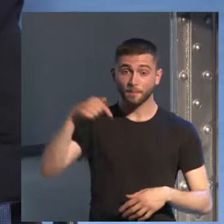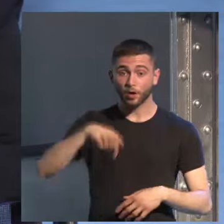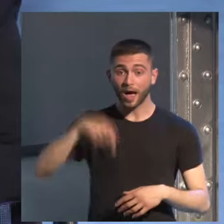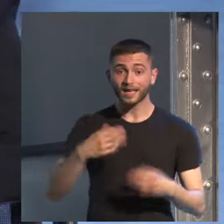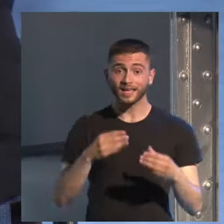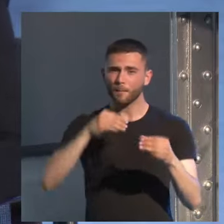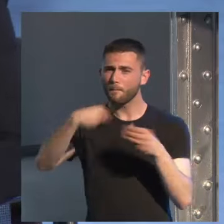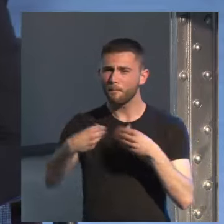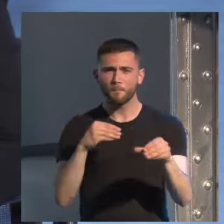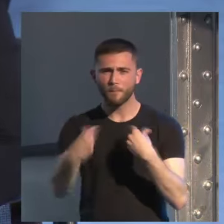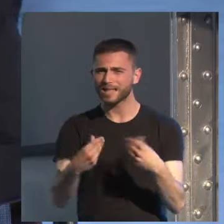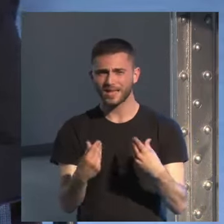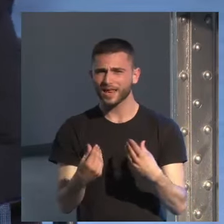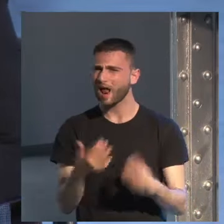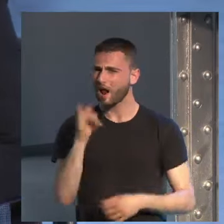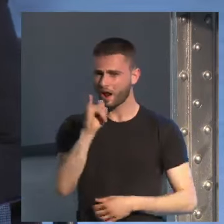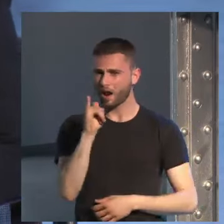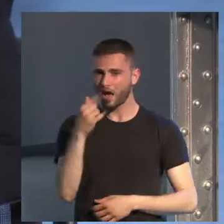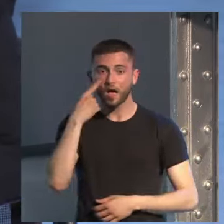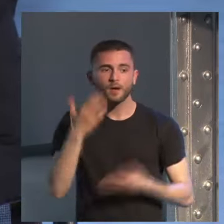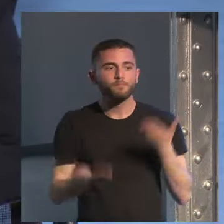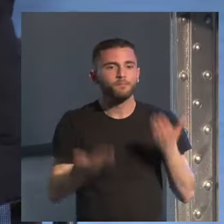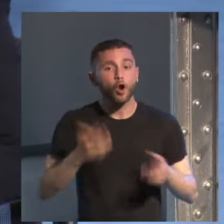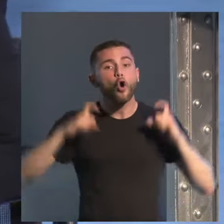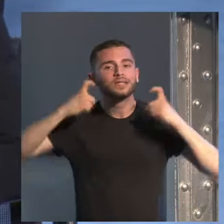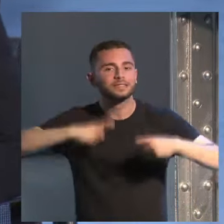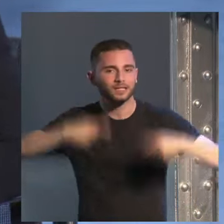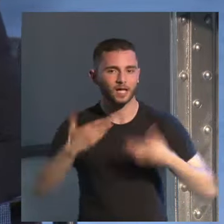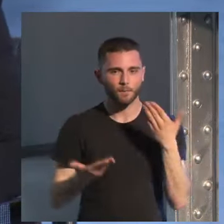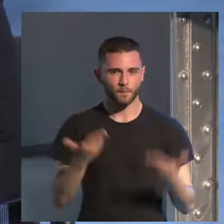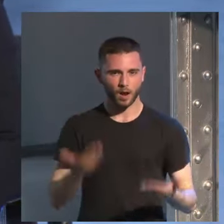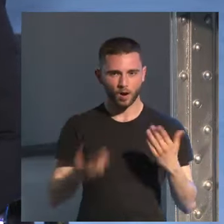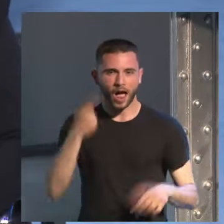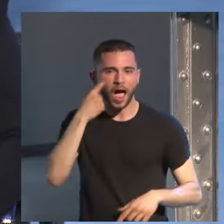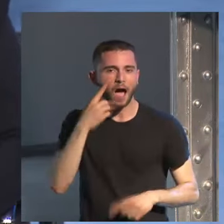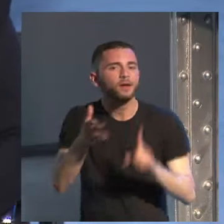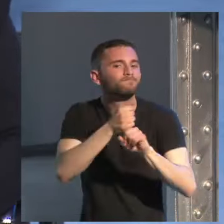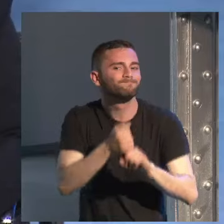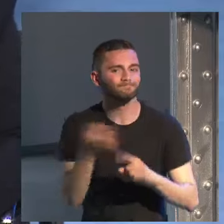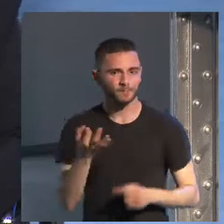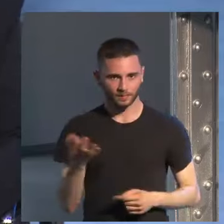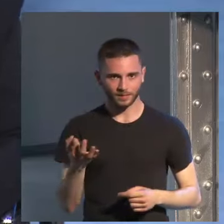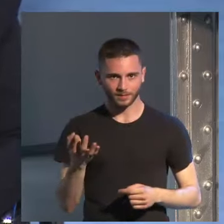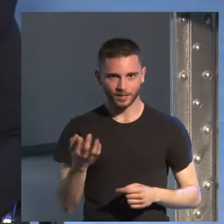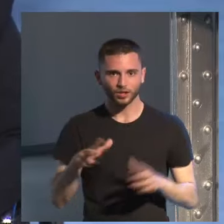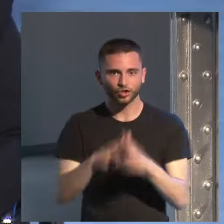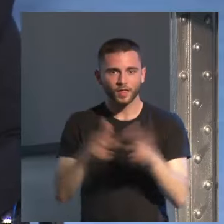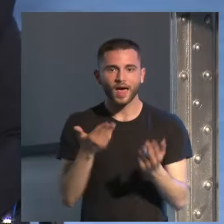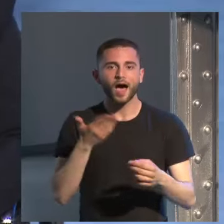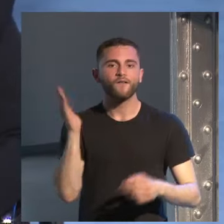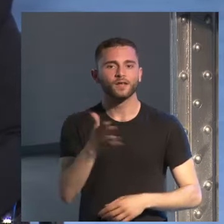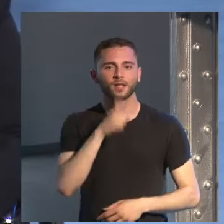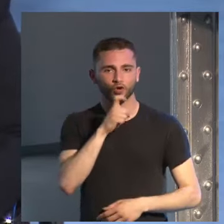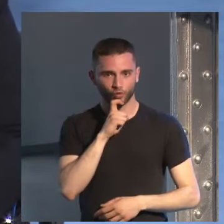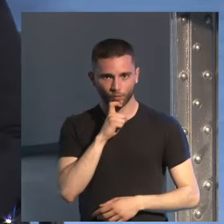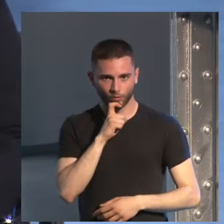material como para que exploremos o intentemos averiguar qué está sucediendo cómo afecta la sociedad ya